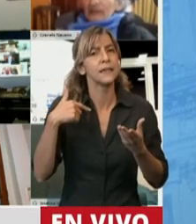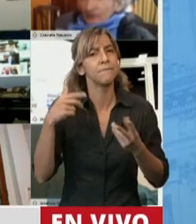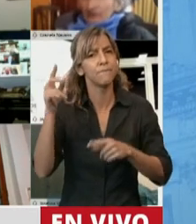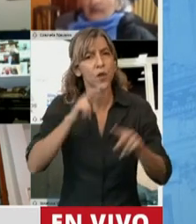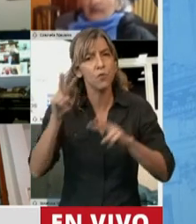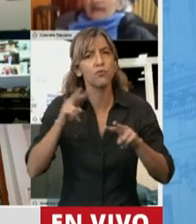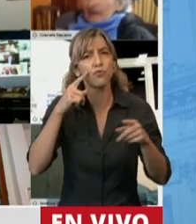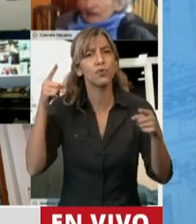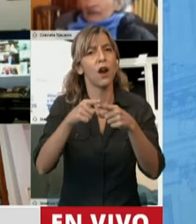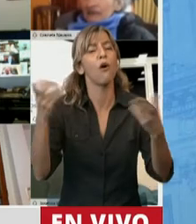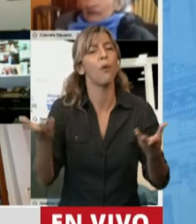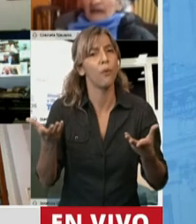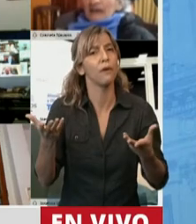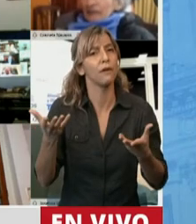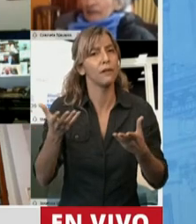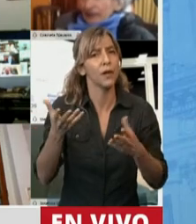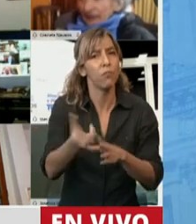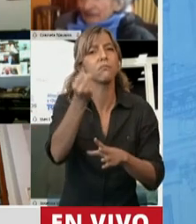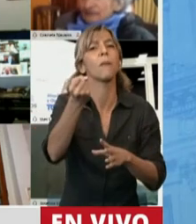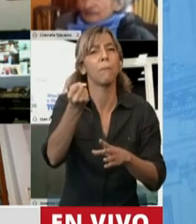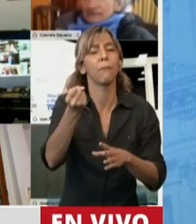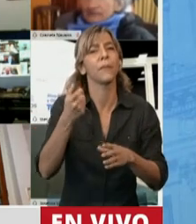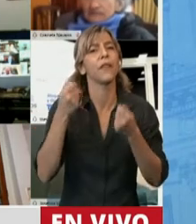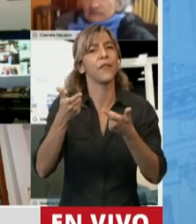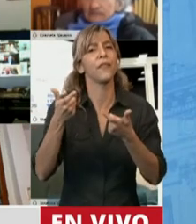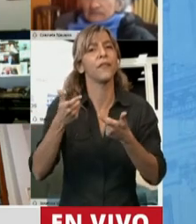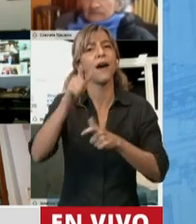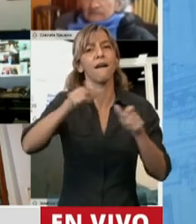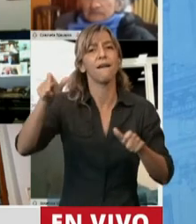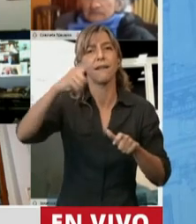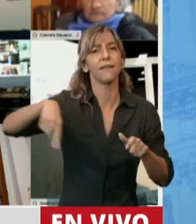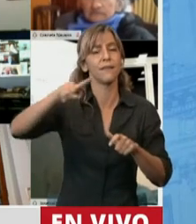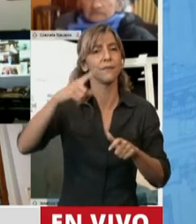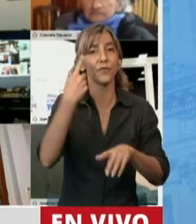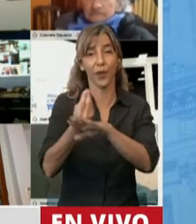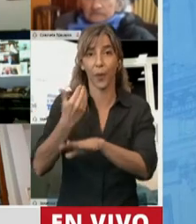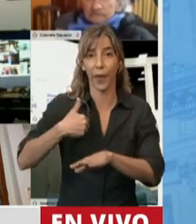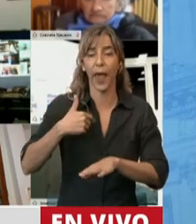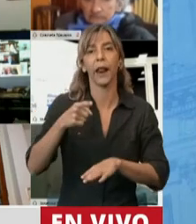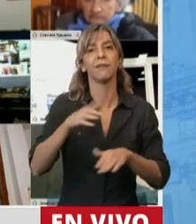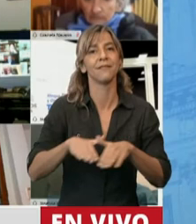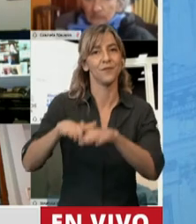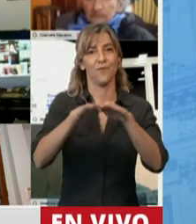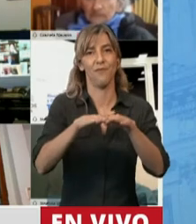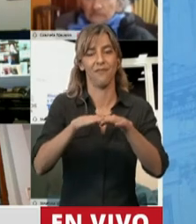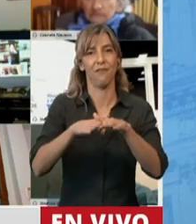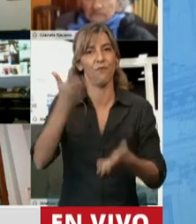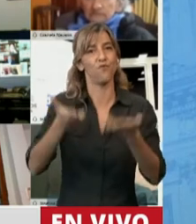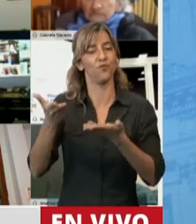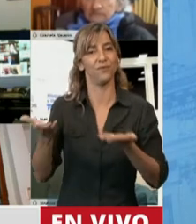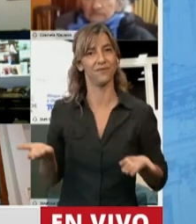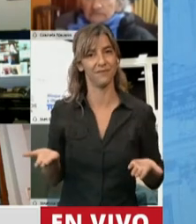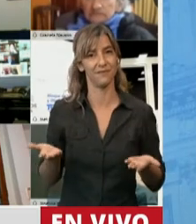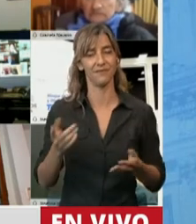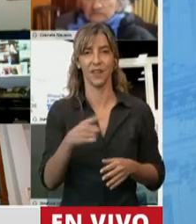más unida, más justa y más solidaria. Si ponemos los esfuerzos en llevar